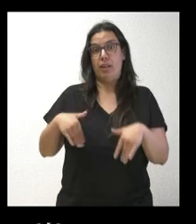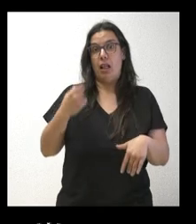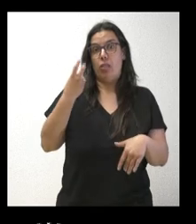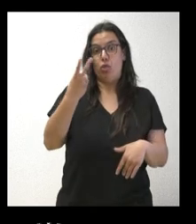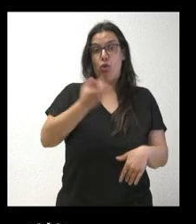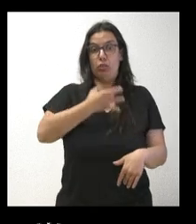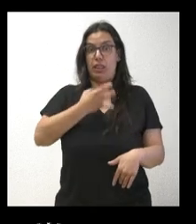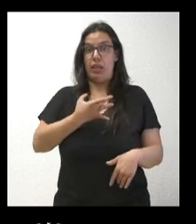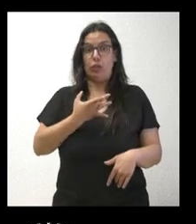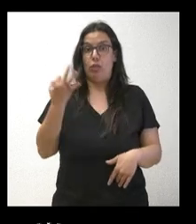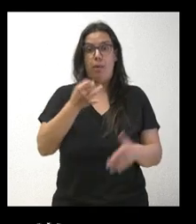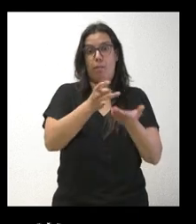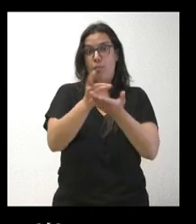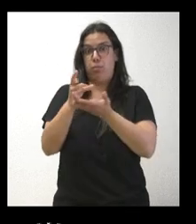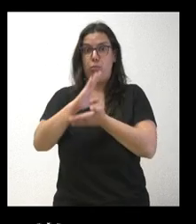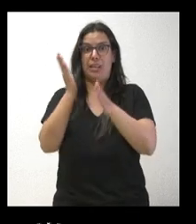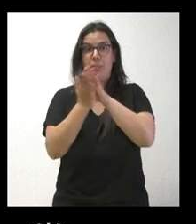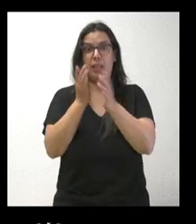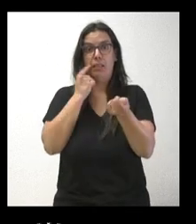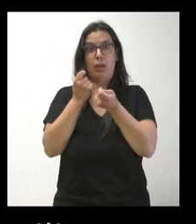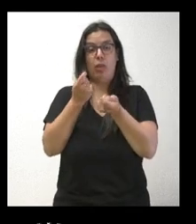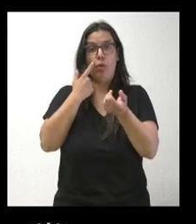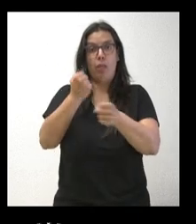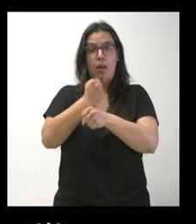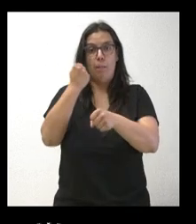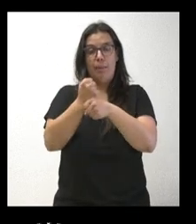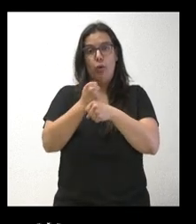presentarse en dos expedientes de regulación de empleo. Gracias.